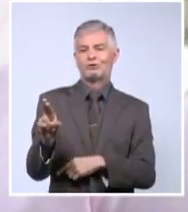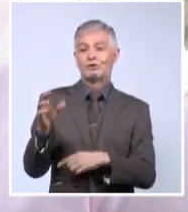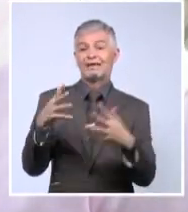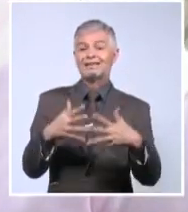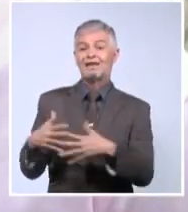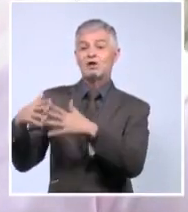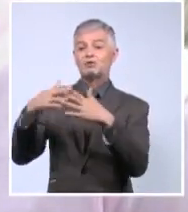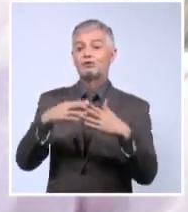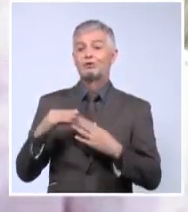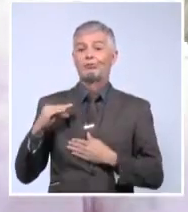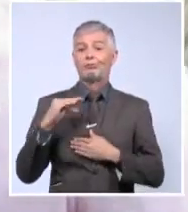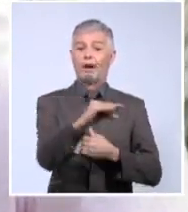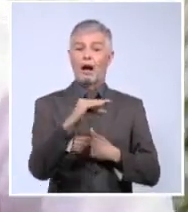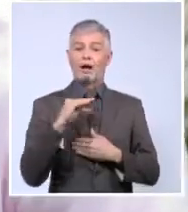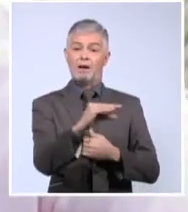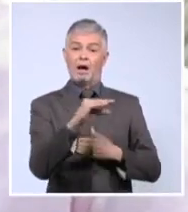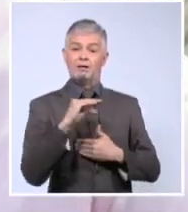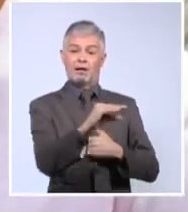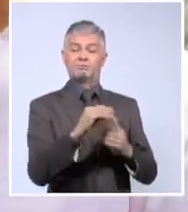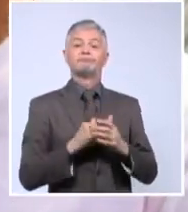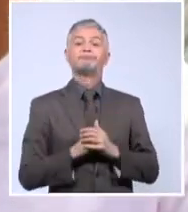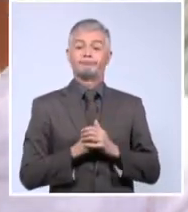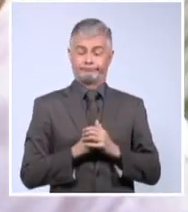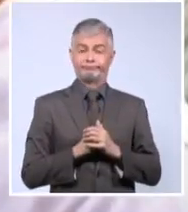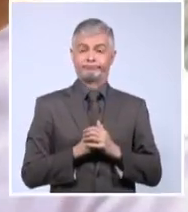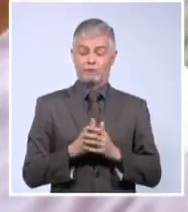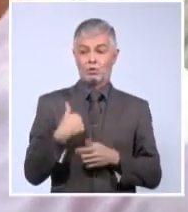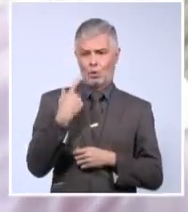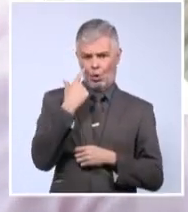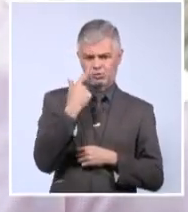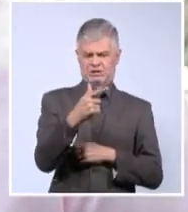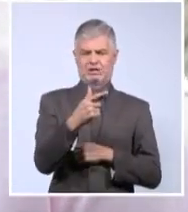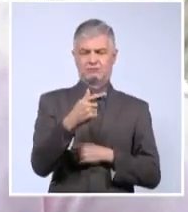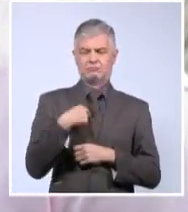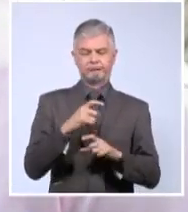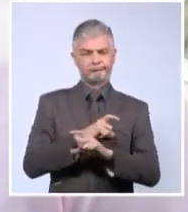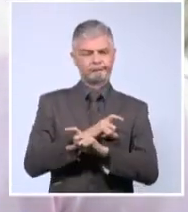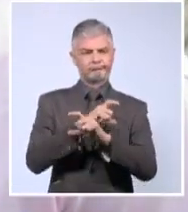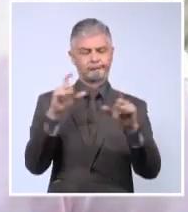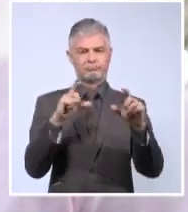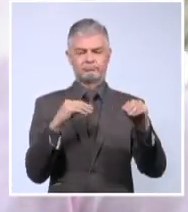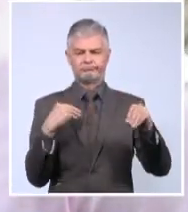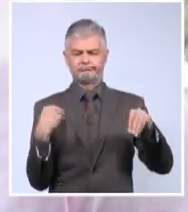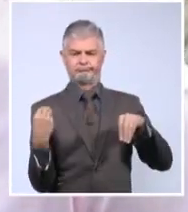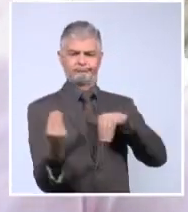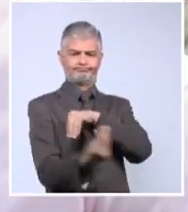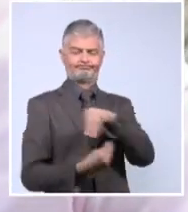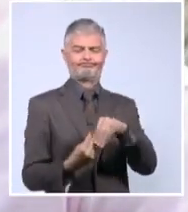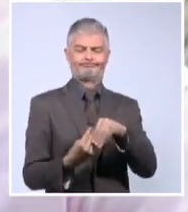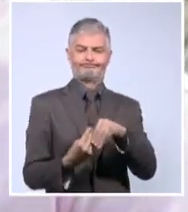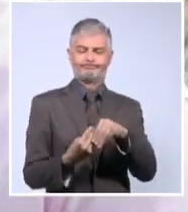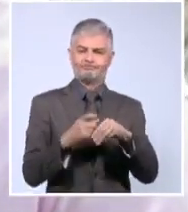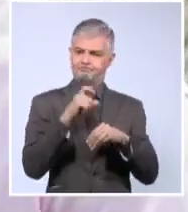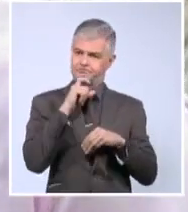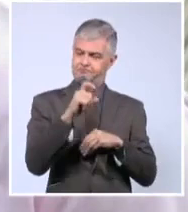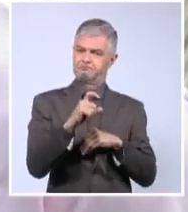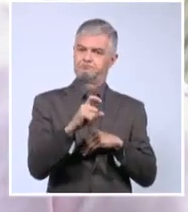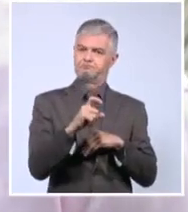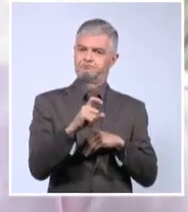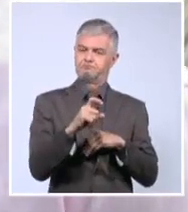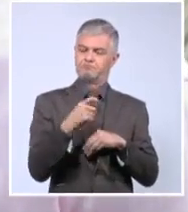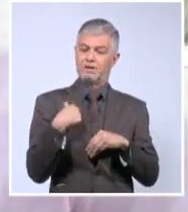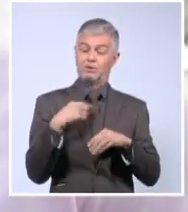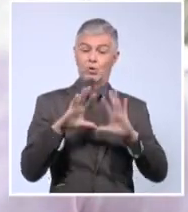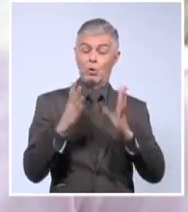Entonces, conocer todo eso así de pronto, más el giro que ha dado todo el